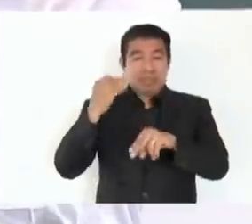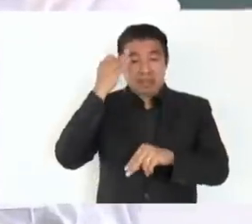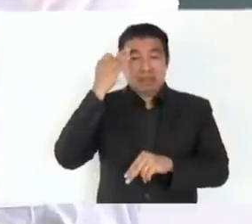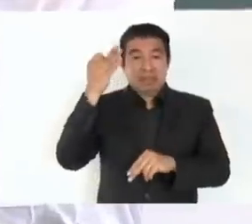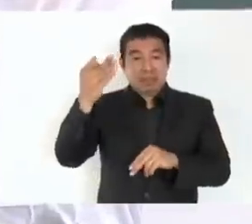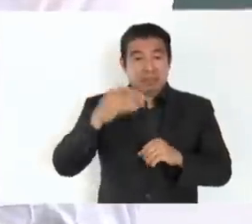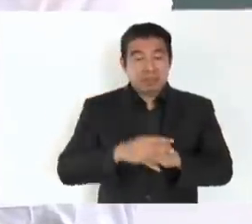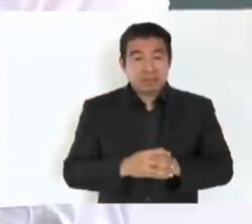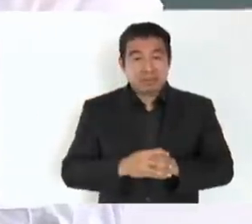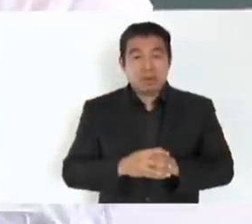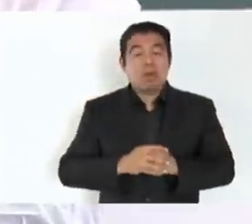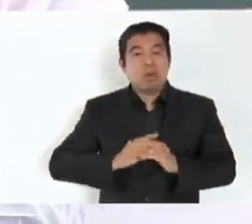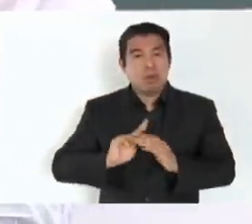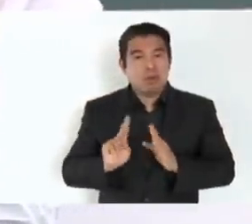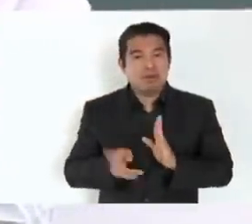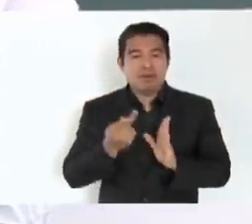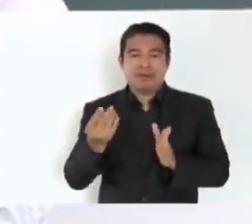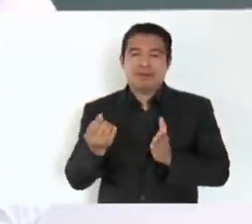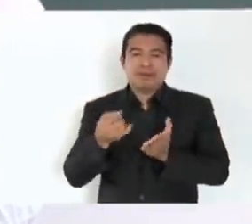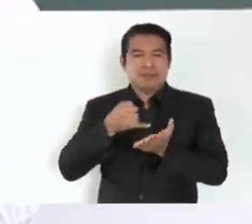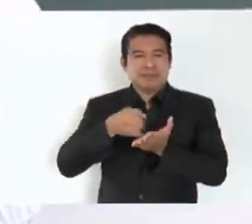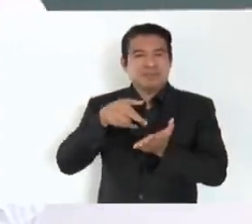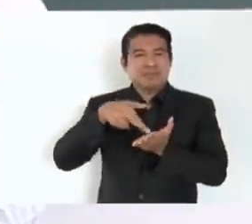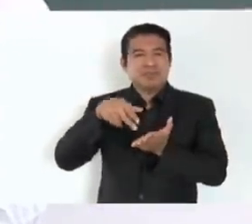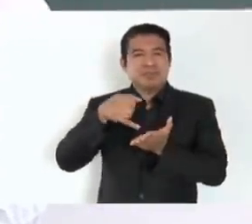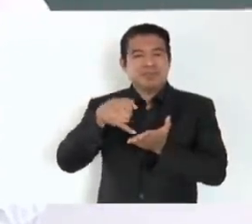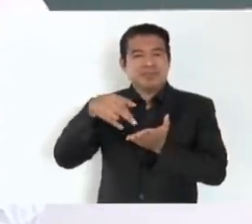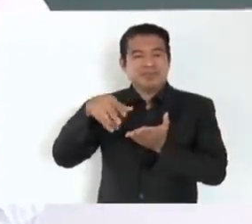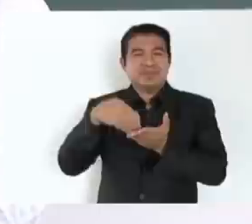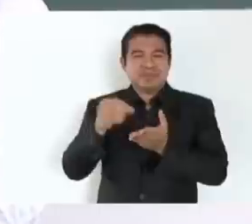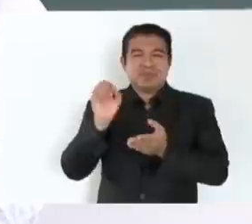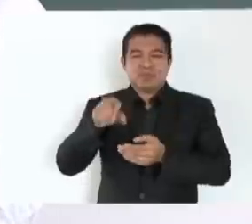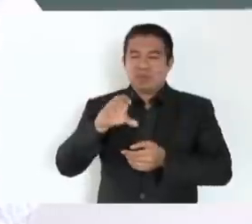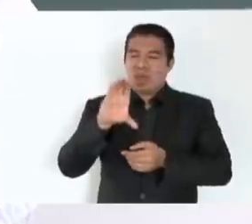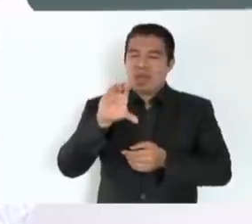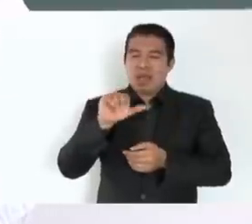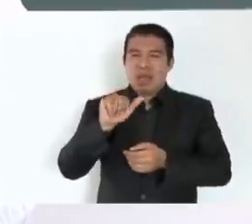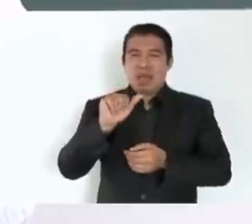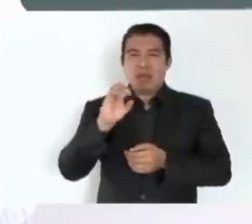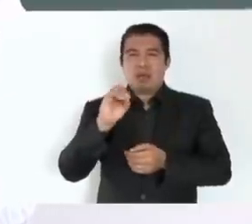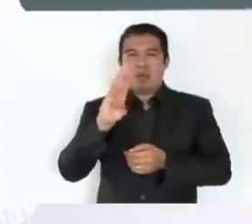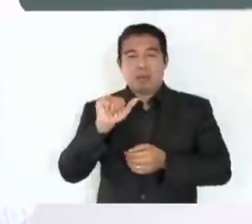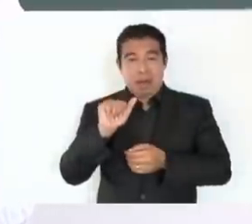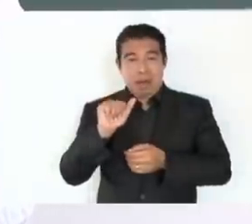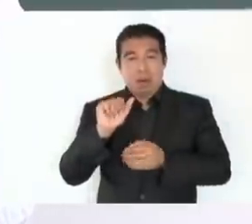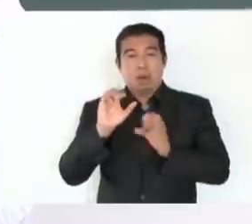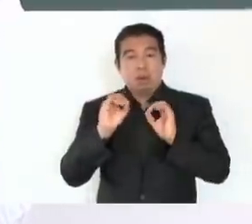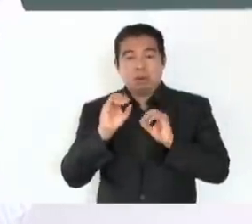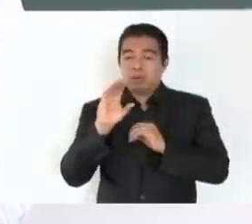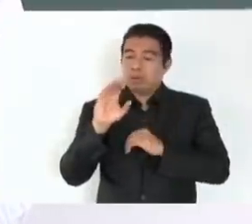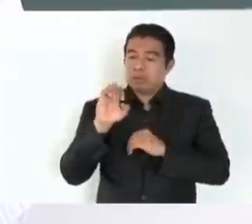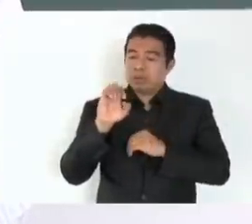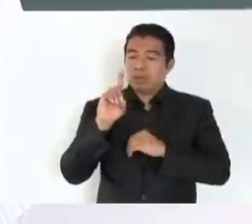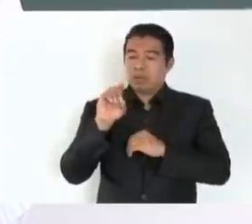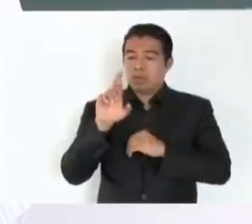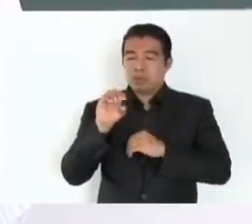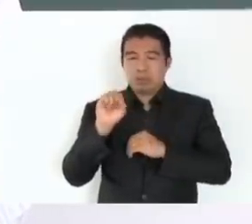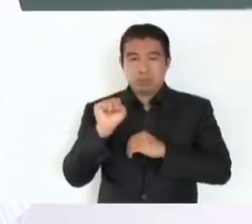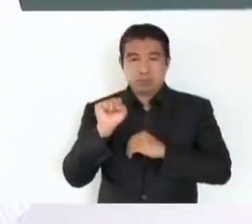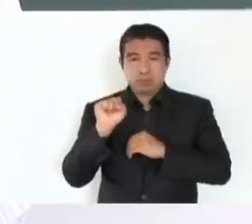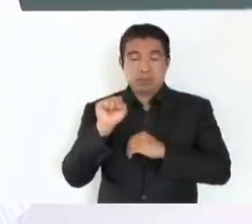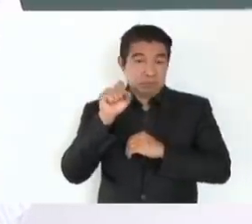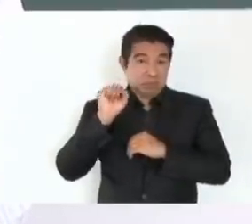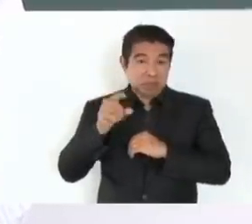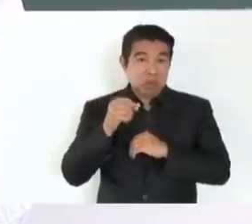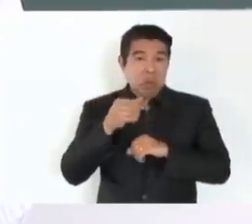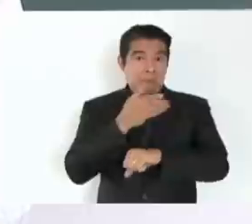se está sembrando caoba, se están sembrando cedros, árboles maderables